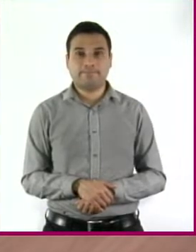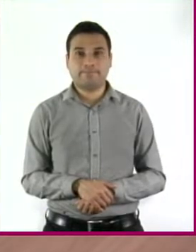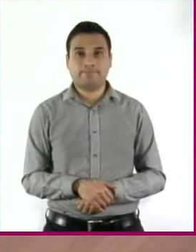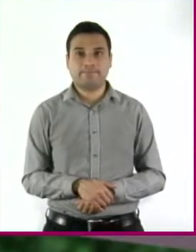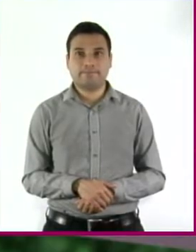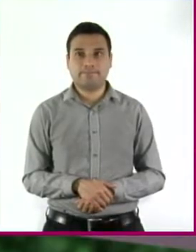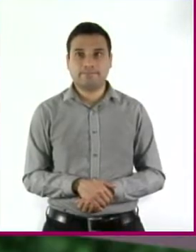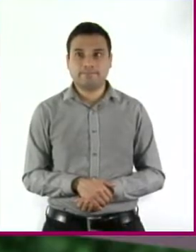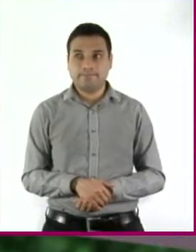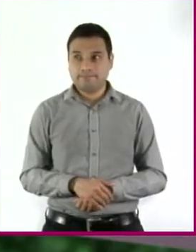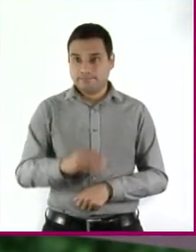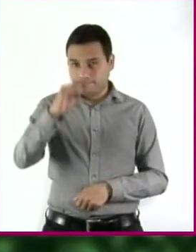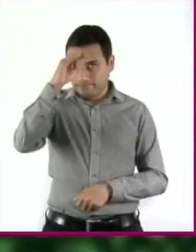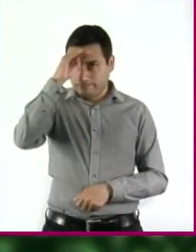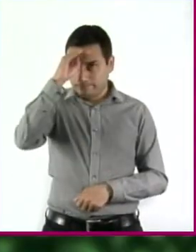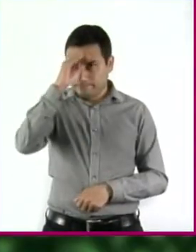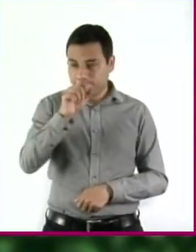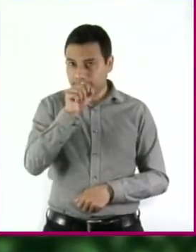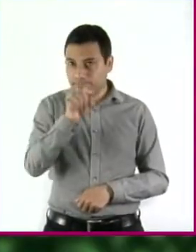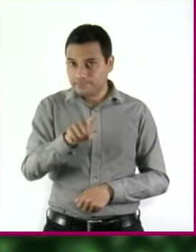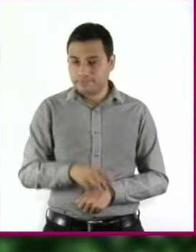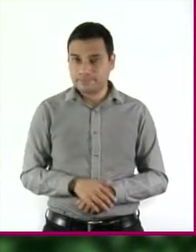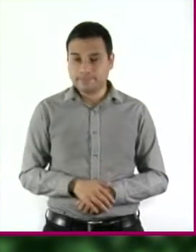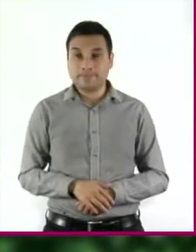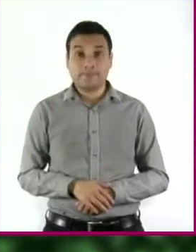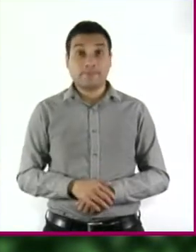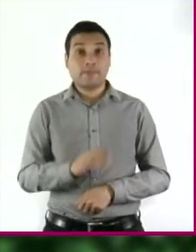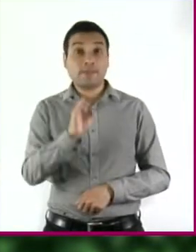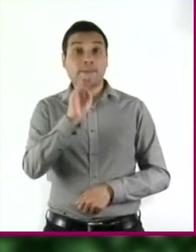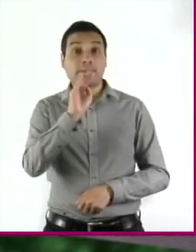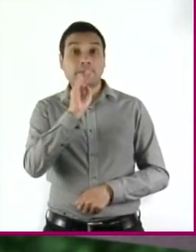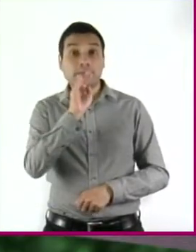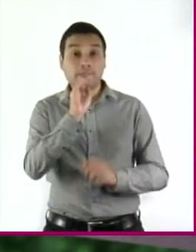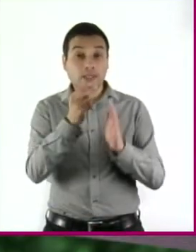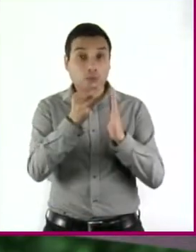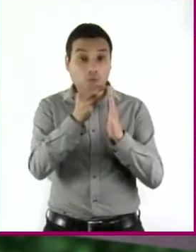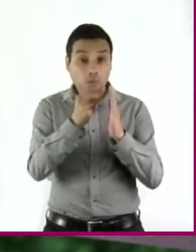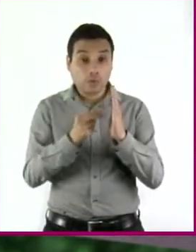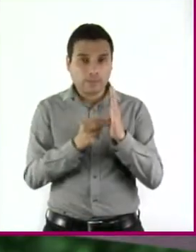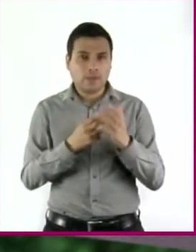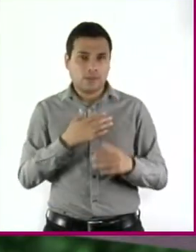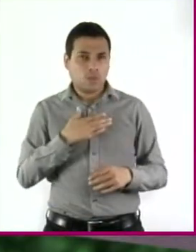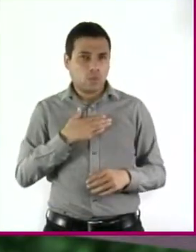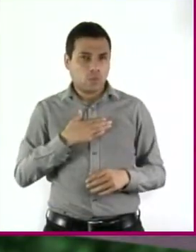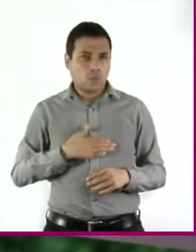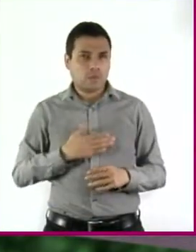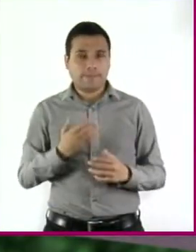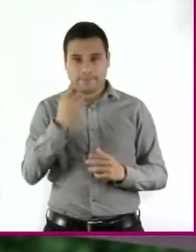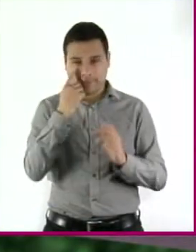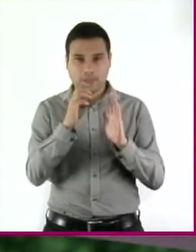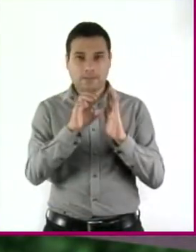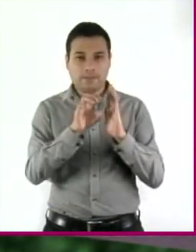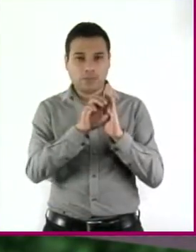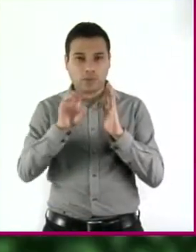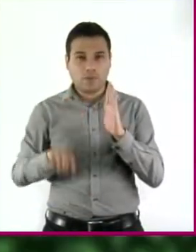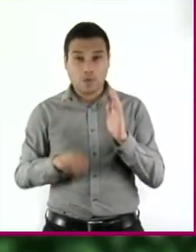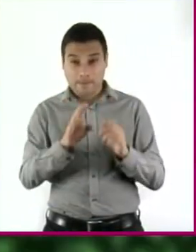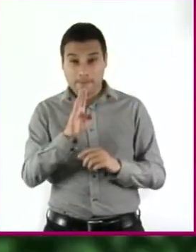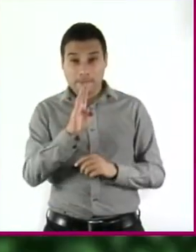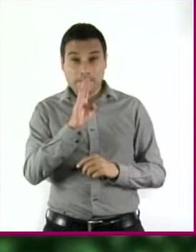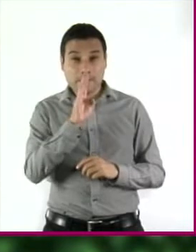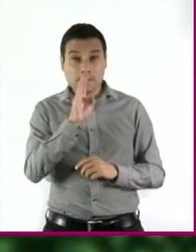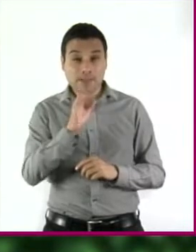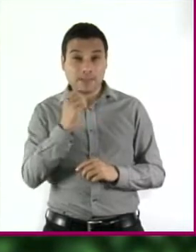¿Estás pensando lo mismo que yo? ¿Que la norma de tu mamá no es realmente injusta? ¡Ajá! Ponte en su lugar. ¿Lo está haciendo para dañarme?